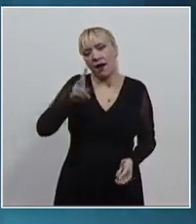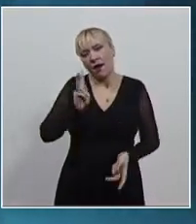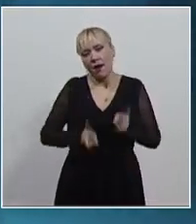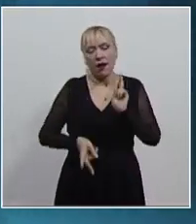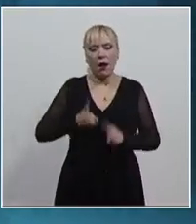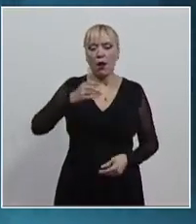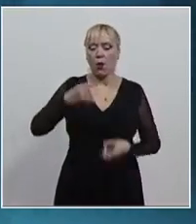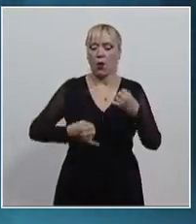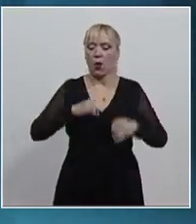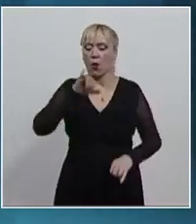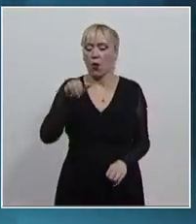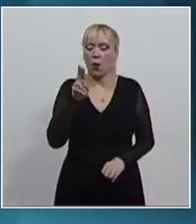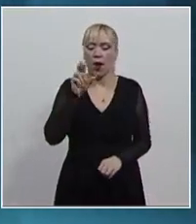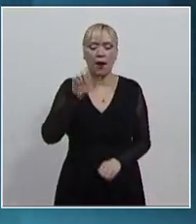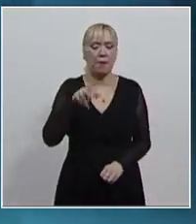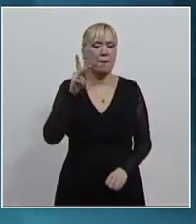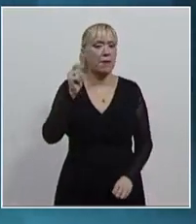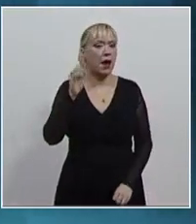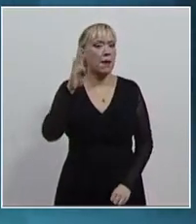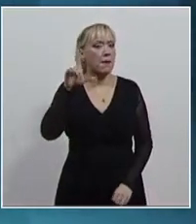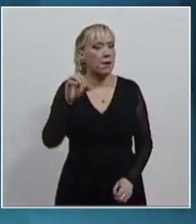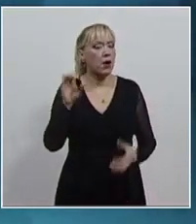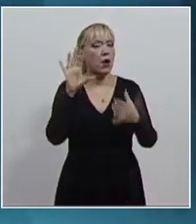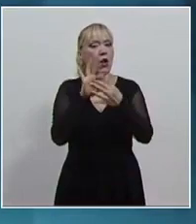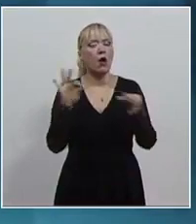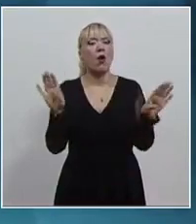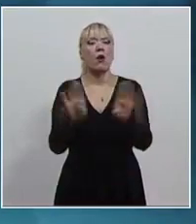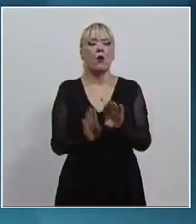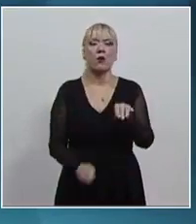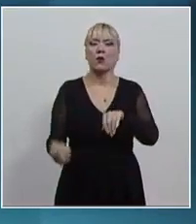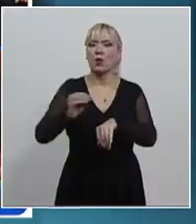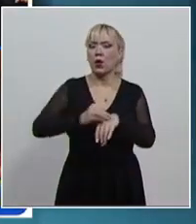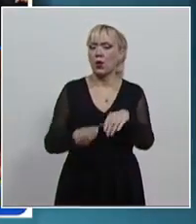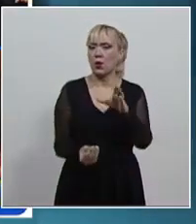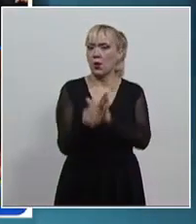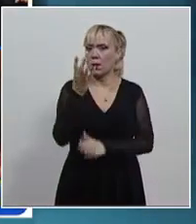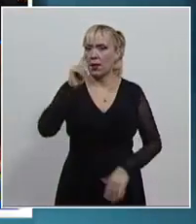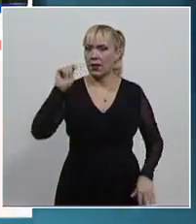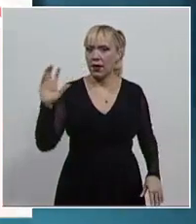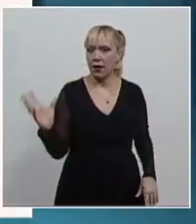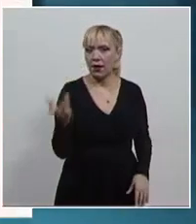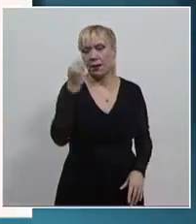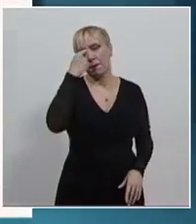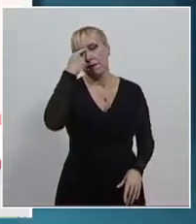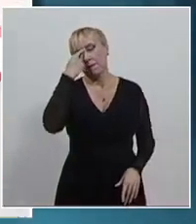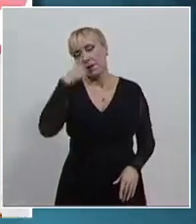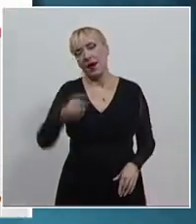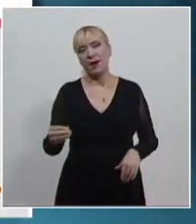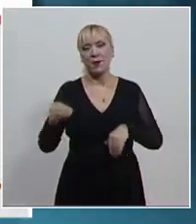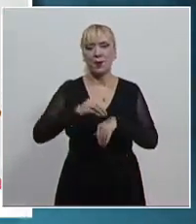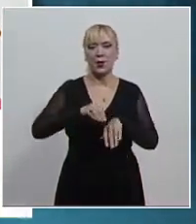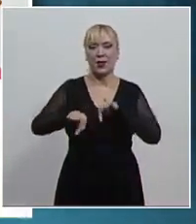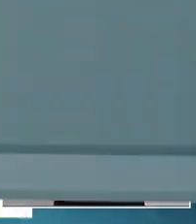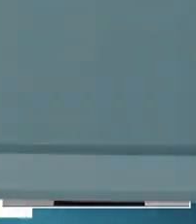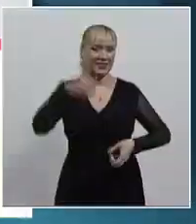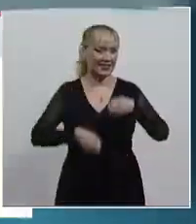Juan Pablo Gómez Fierro explica cómo se han incorporado las nuevas tecnologías a la administración de justicia.